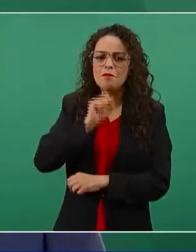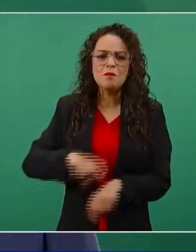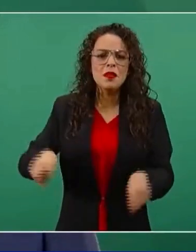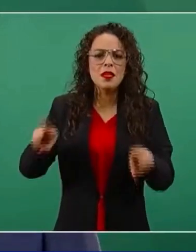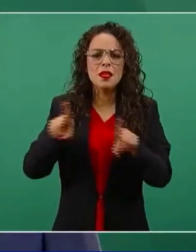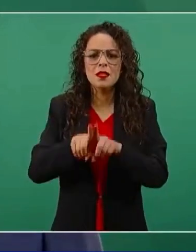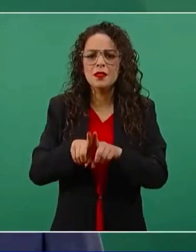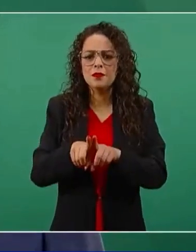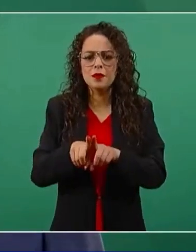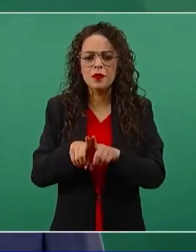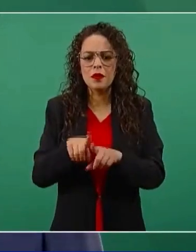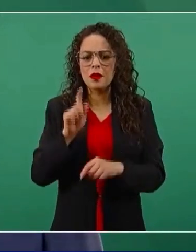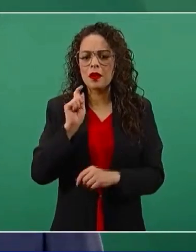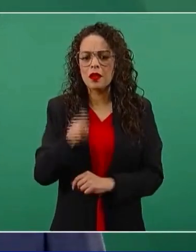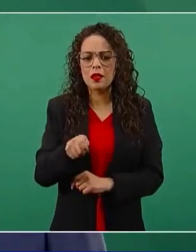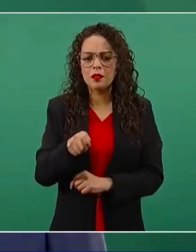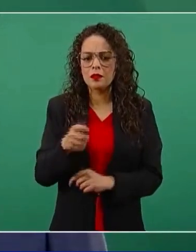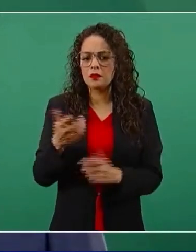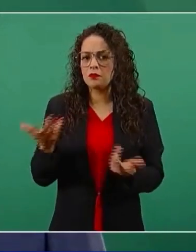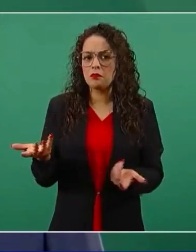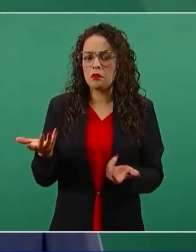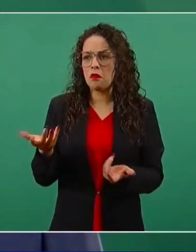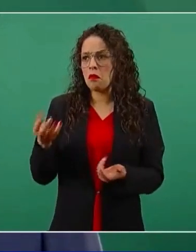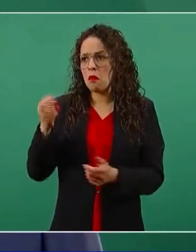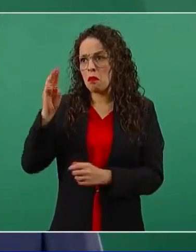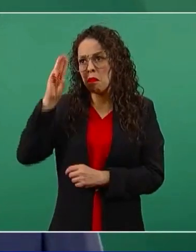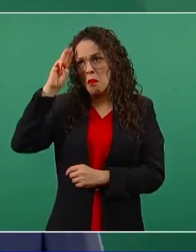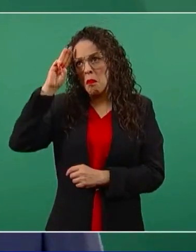de un maestro de Oaxaca,